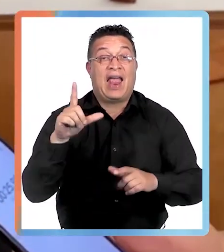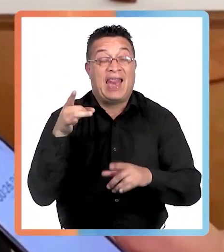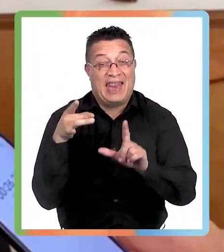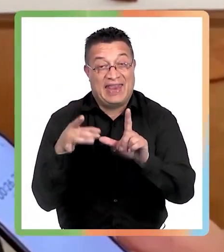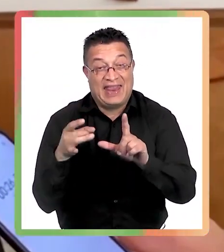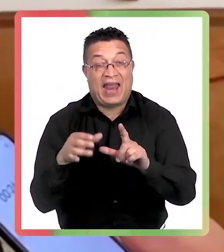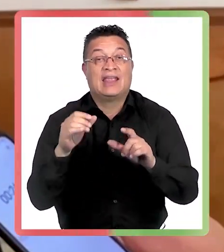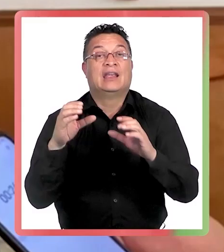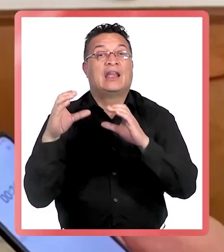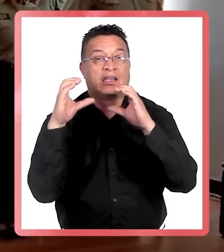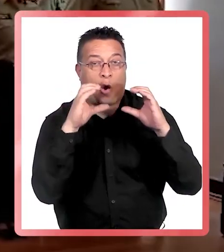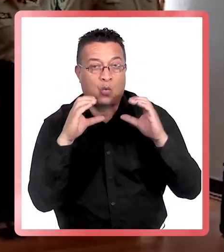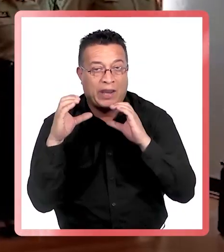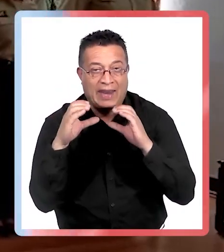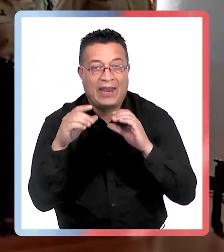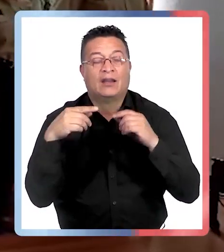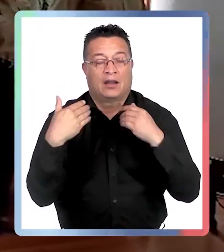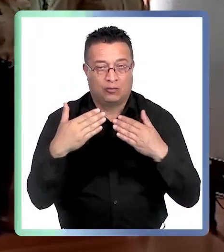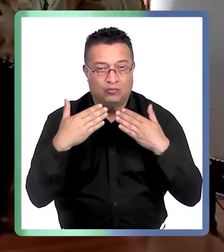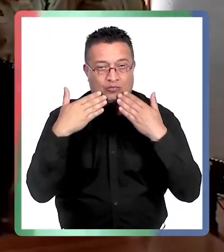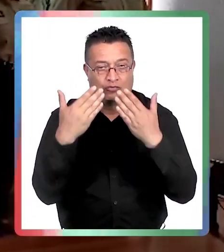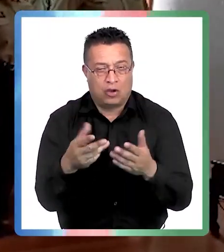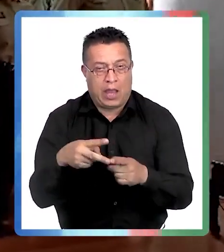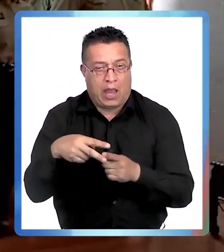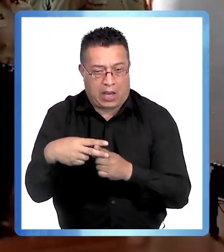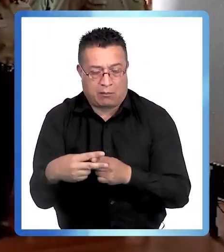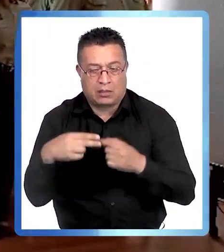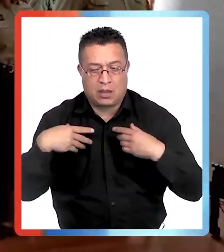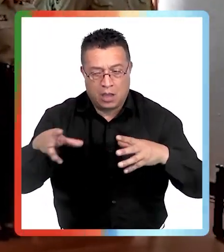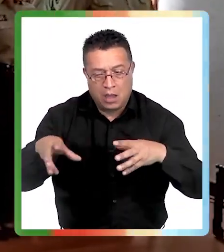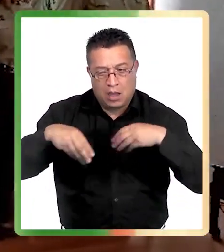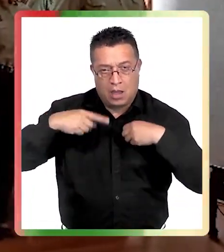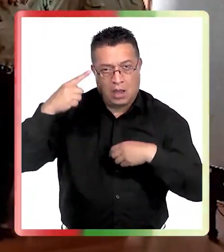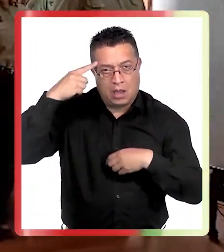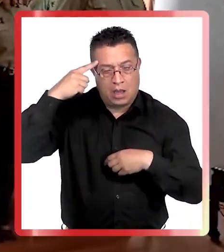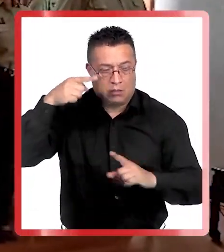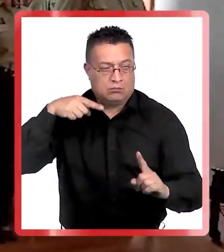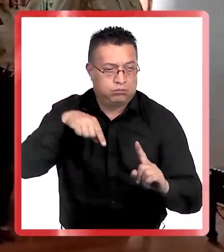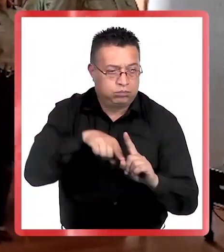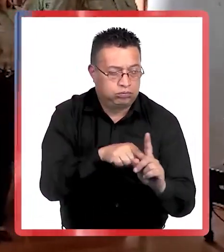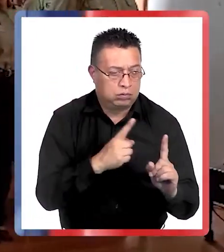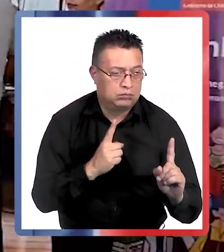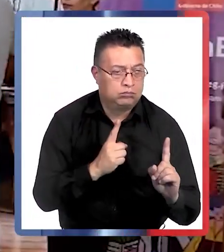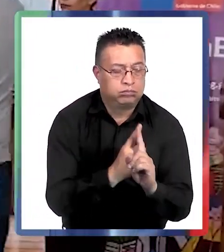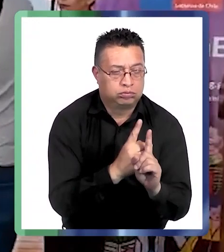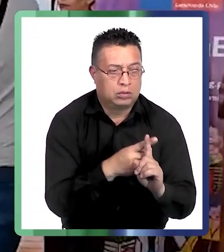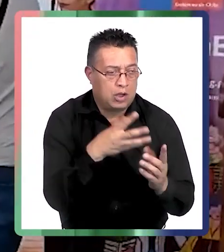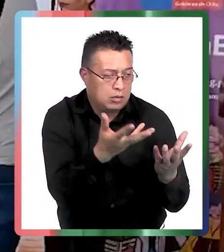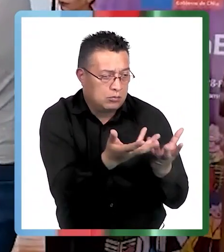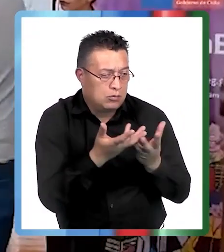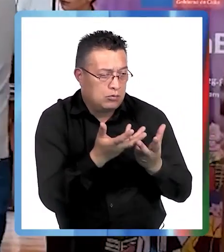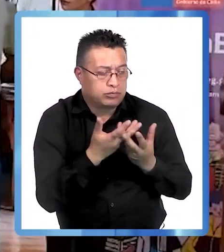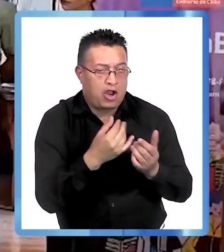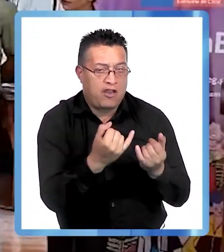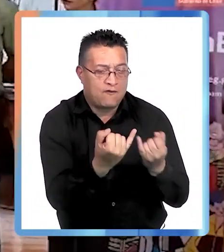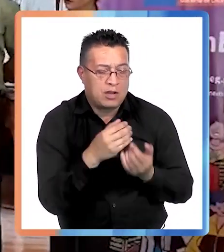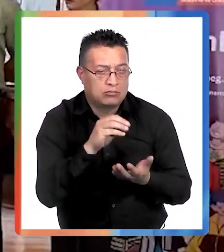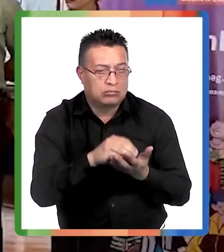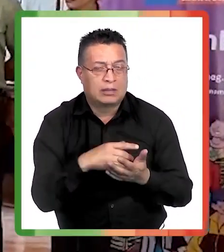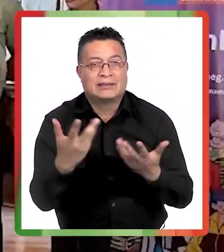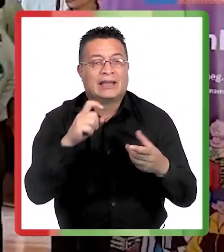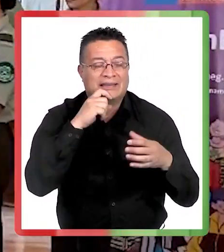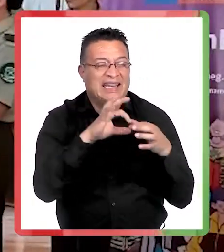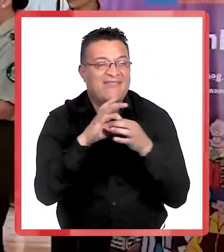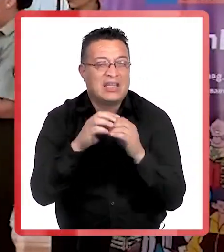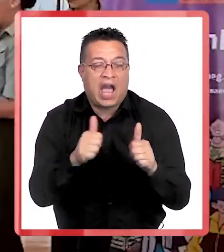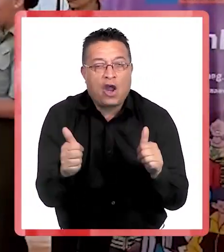entregándoles herramientas, capacitándolos en primera acogida, en intervención, en recogimiento de información. ¿Qué es lo que significa